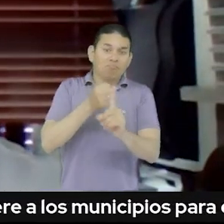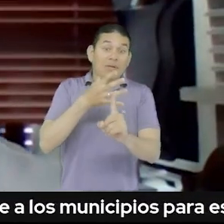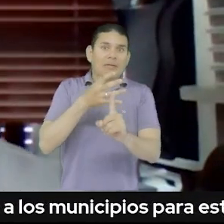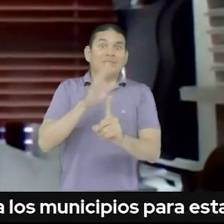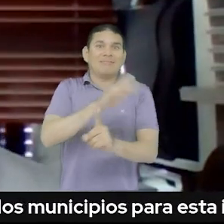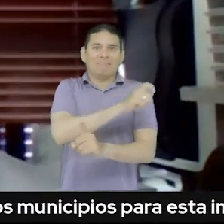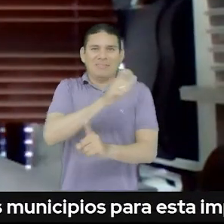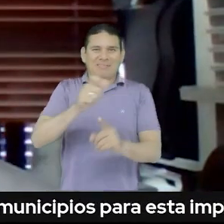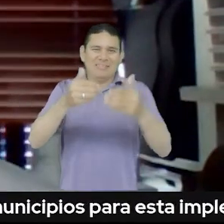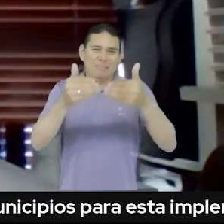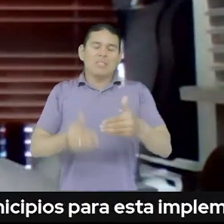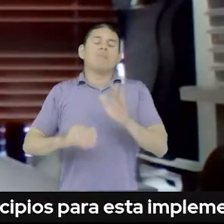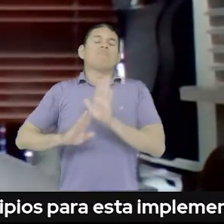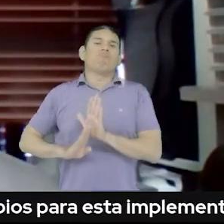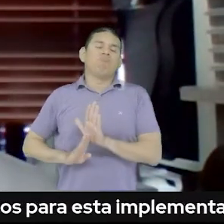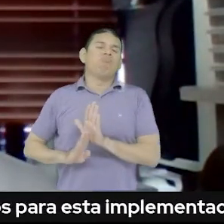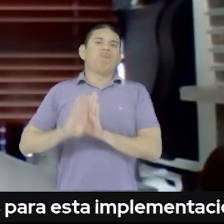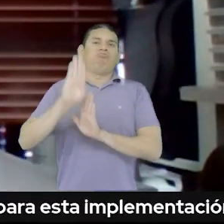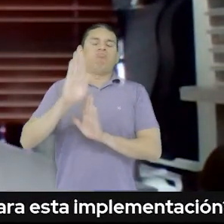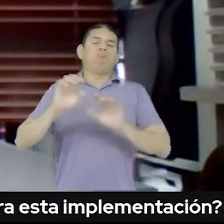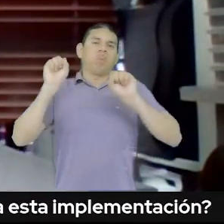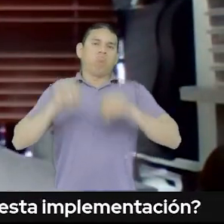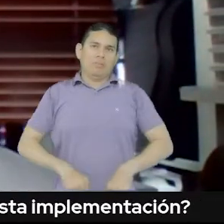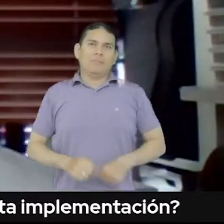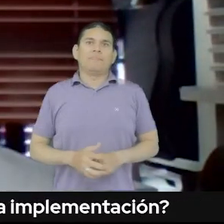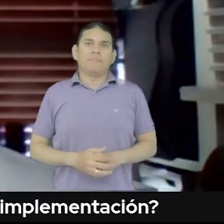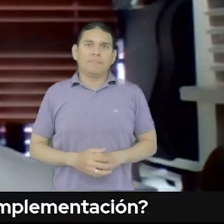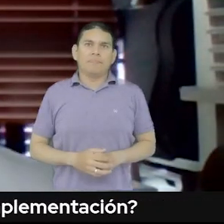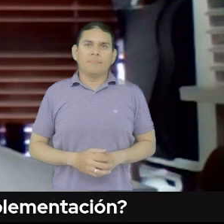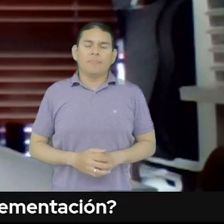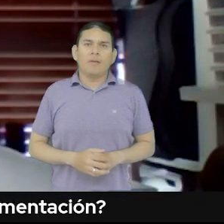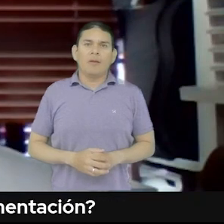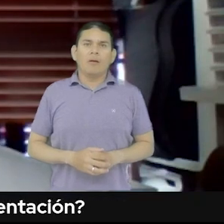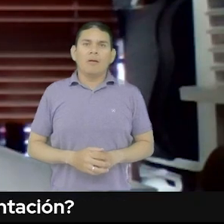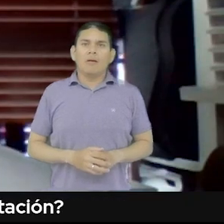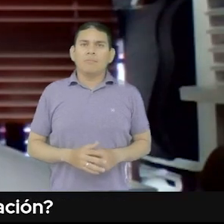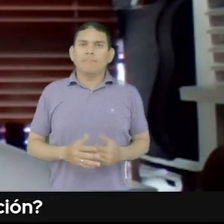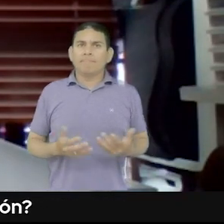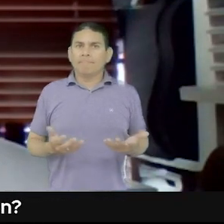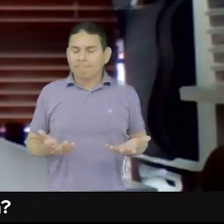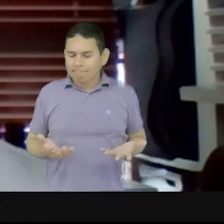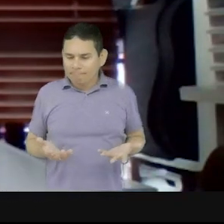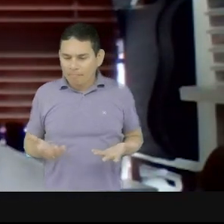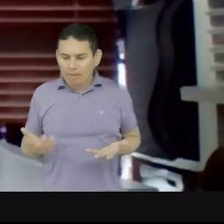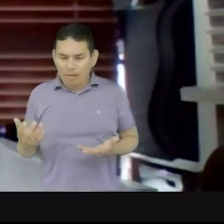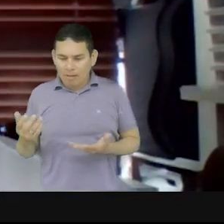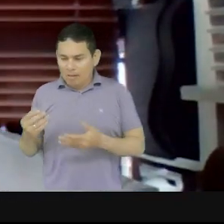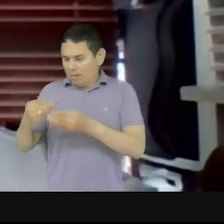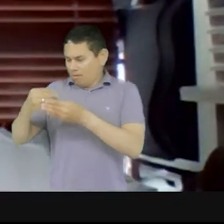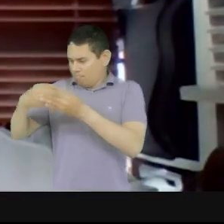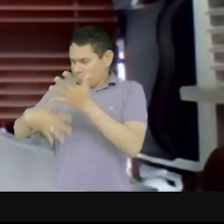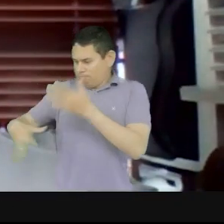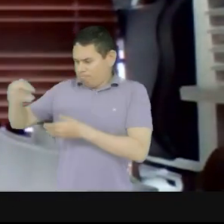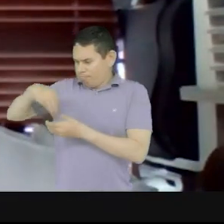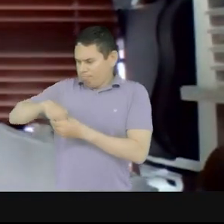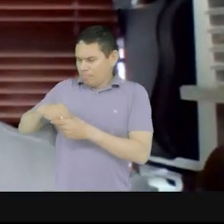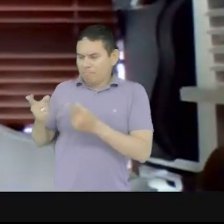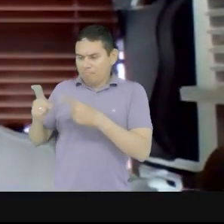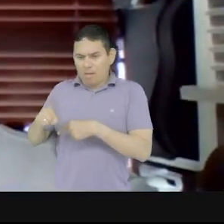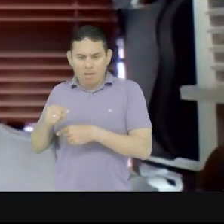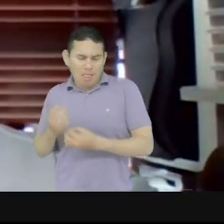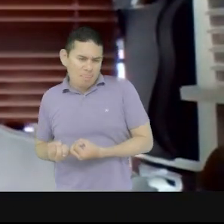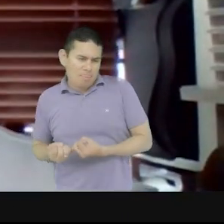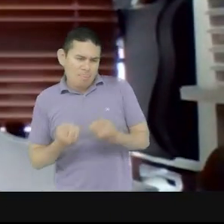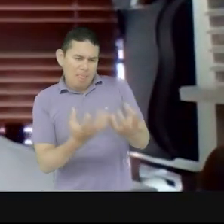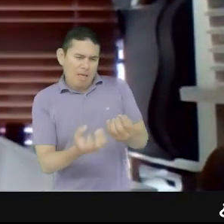favor de las personas con discapacidad. Y eso lo hacemos de una manera que permita que el territorio también